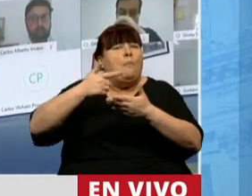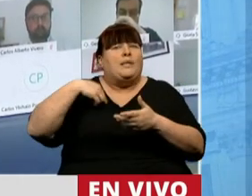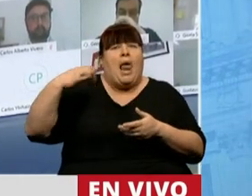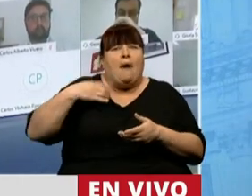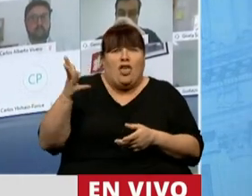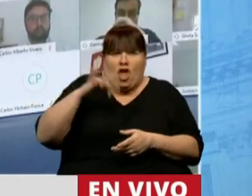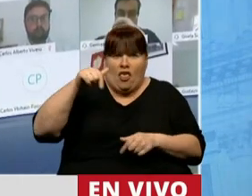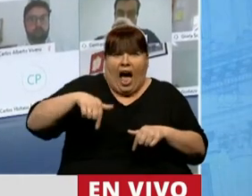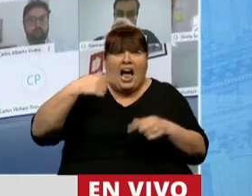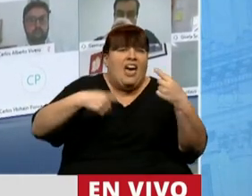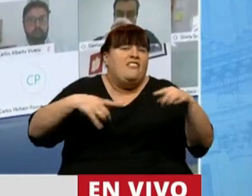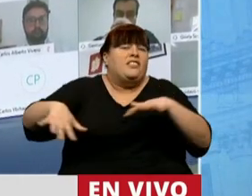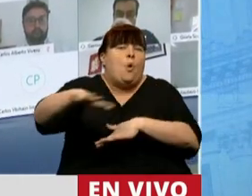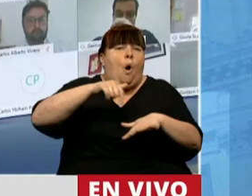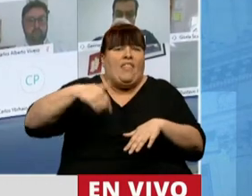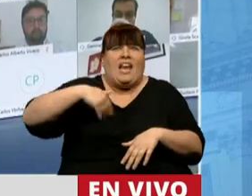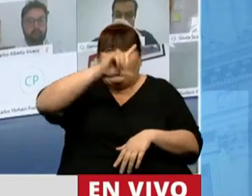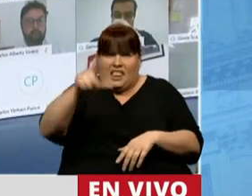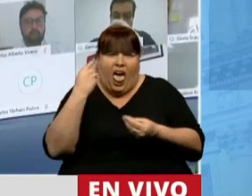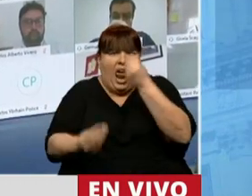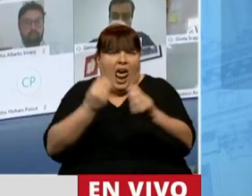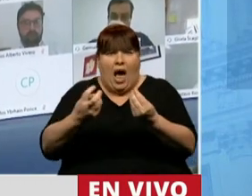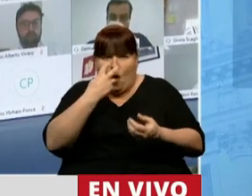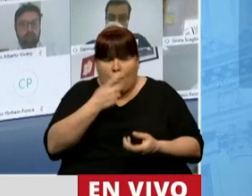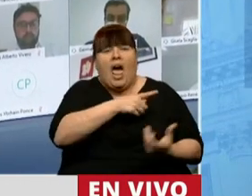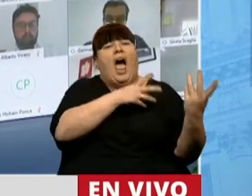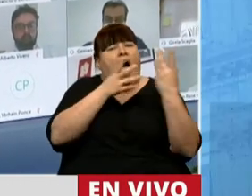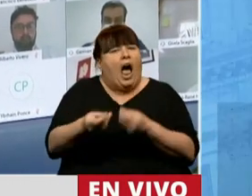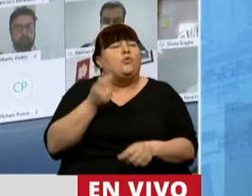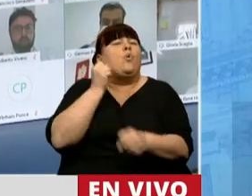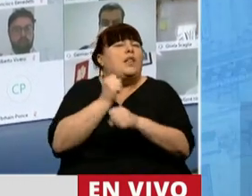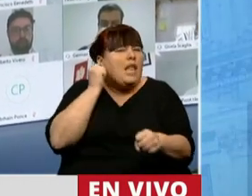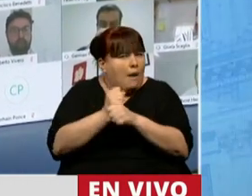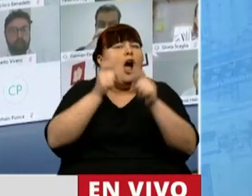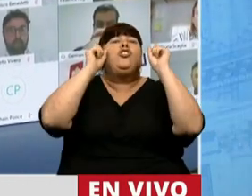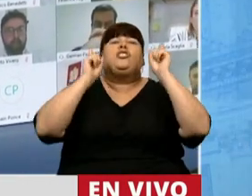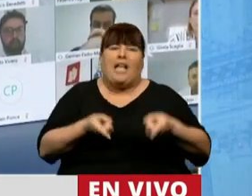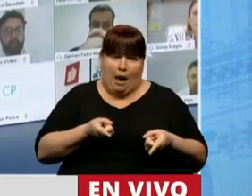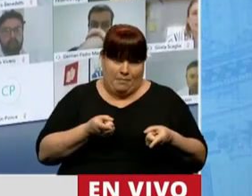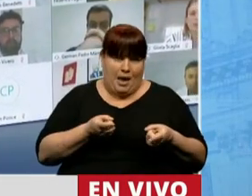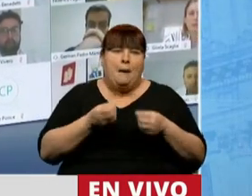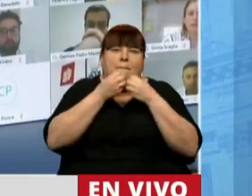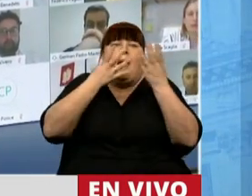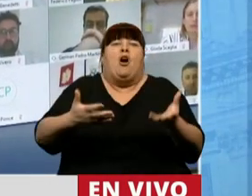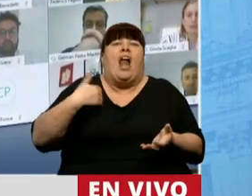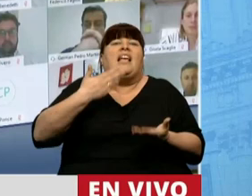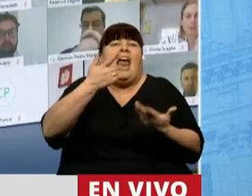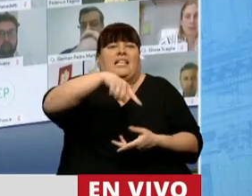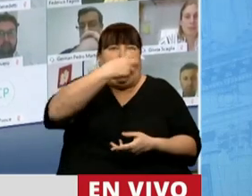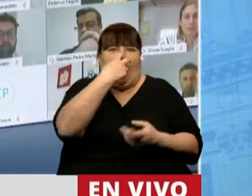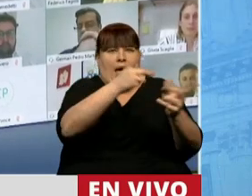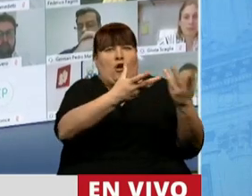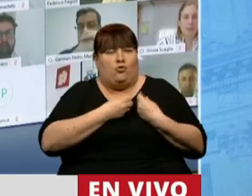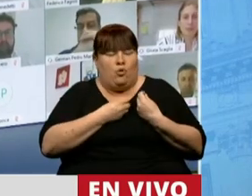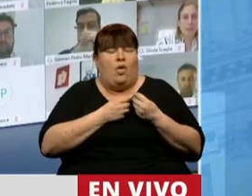nuestra vida cotidiana en distintos lugares de la República y que aportan laboriosamente también a la grandeza de esta patria.